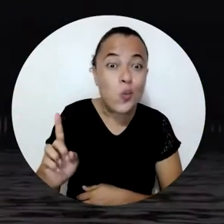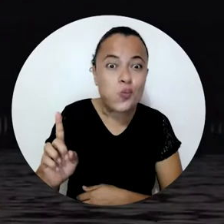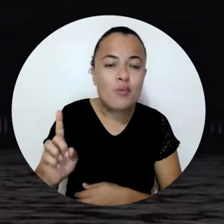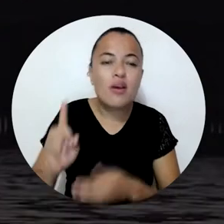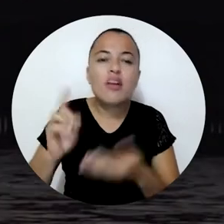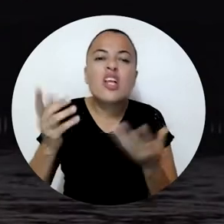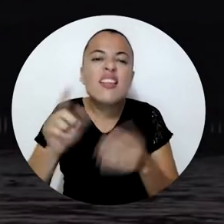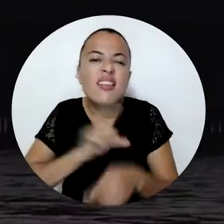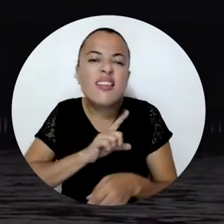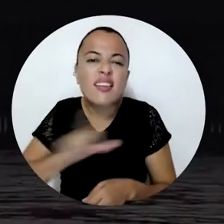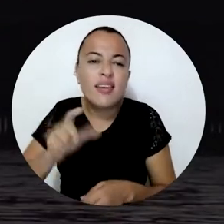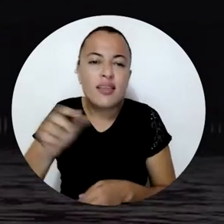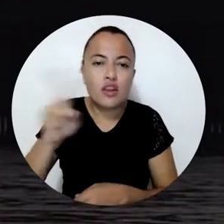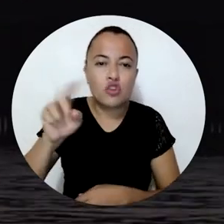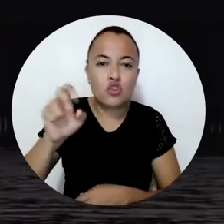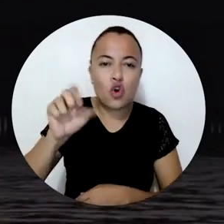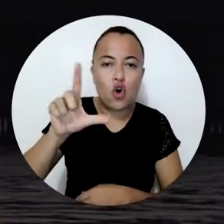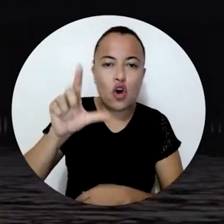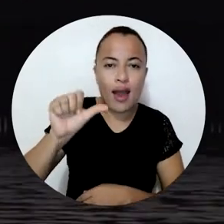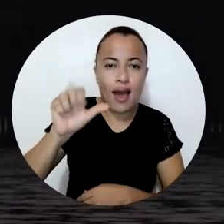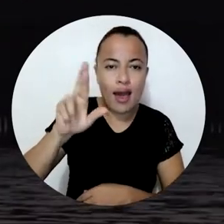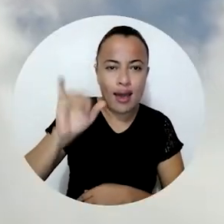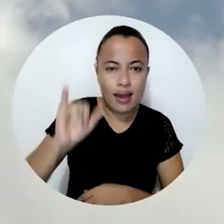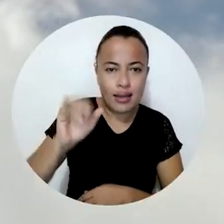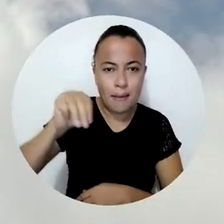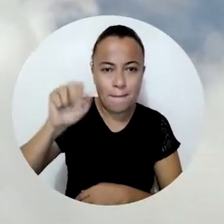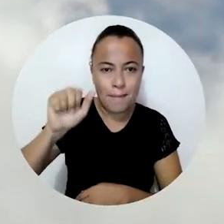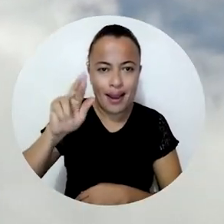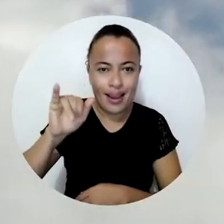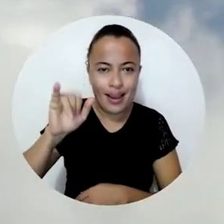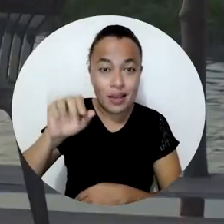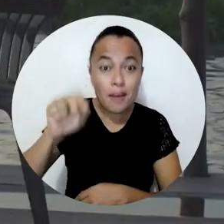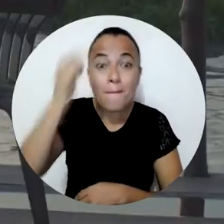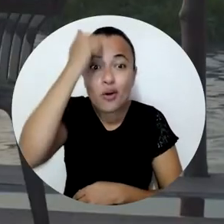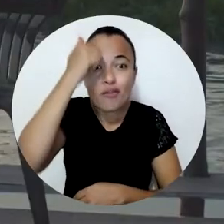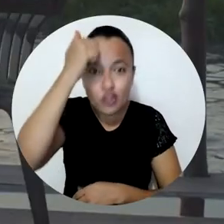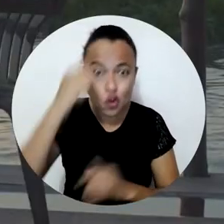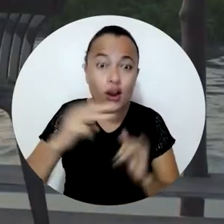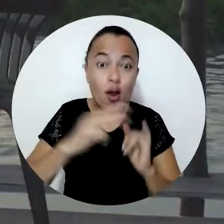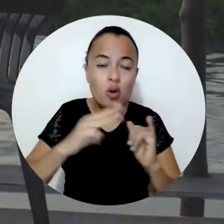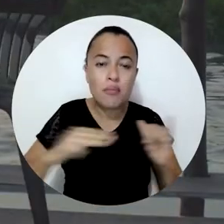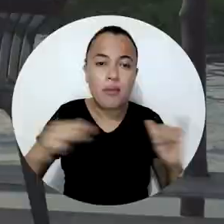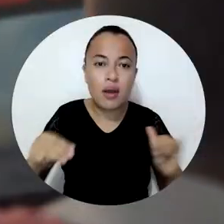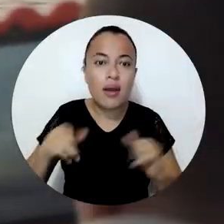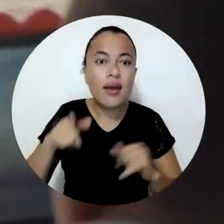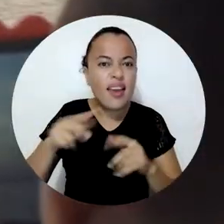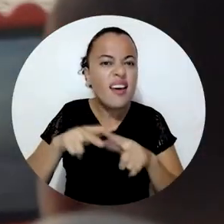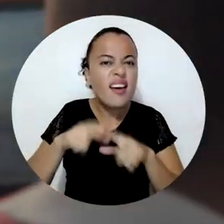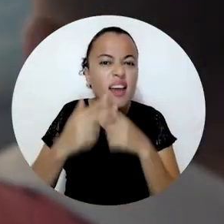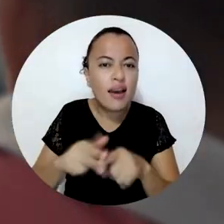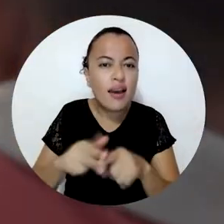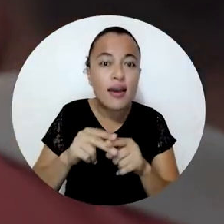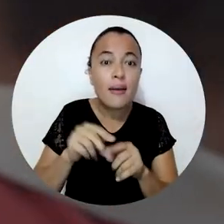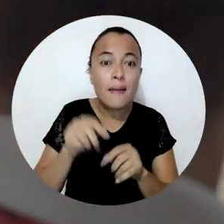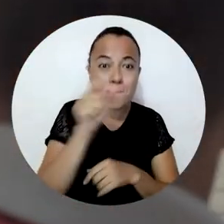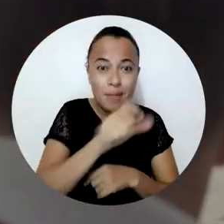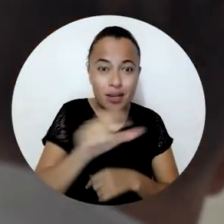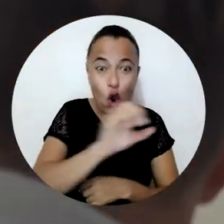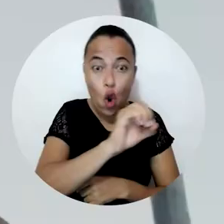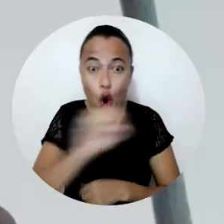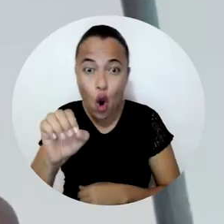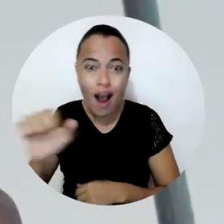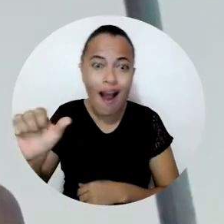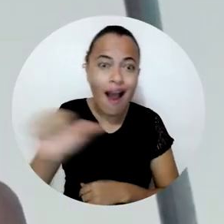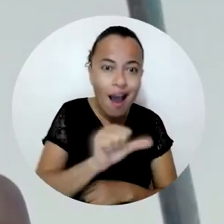Marta, con el liderazgo de Sorani Marín, docente de la Universidad del Magdalena, y ya desarrolla el taller de pescadores y pescadoras en los